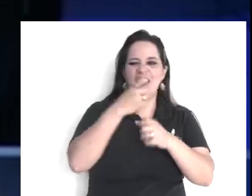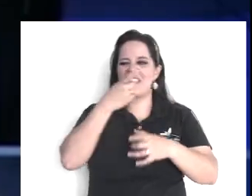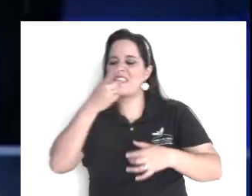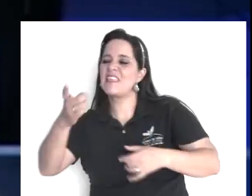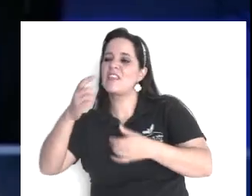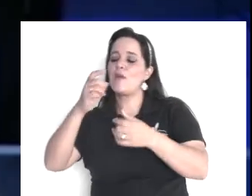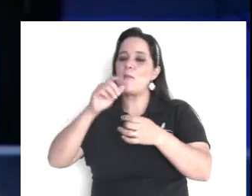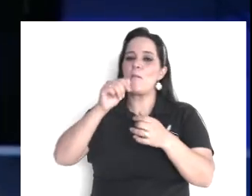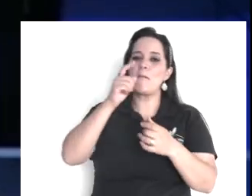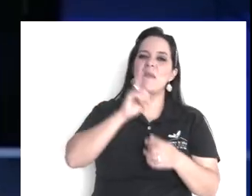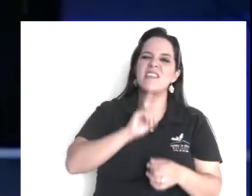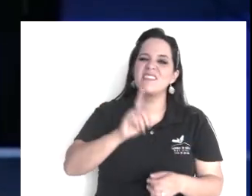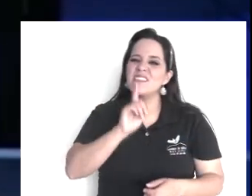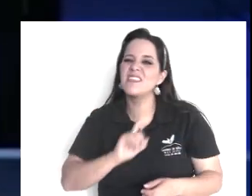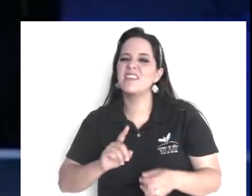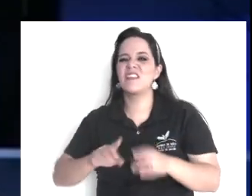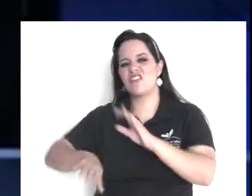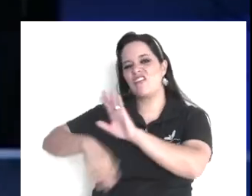el que lo hace,